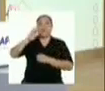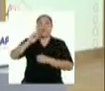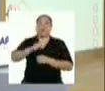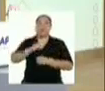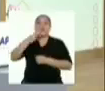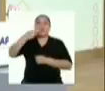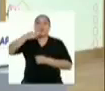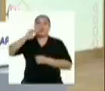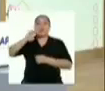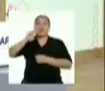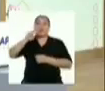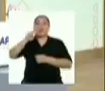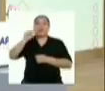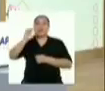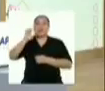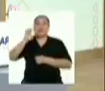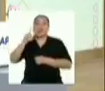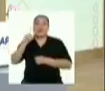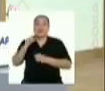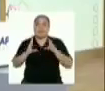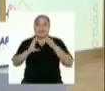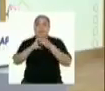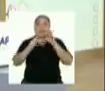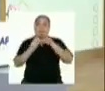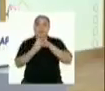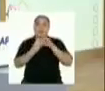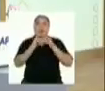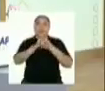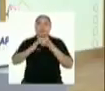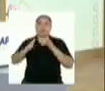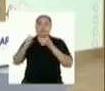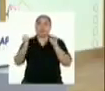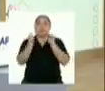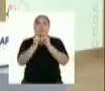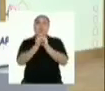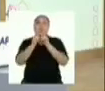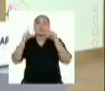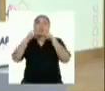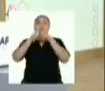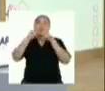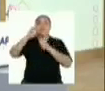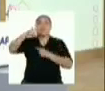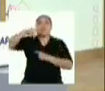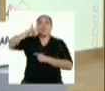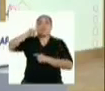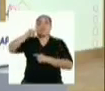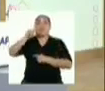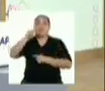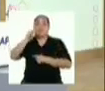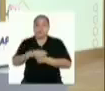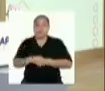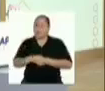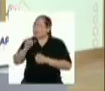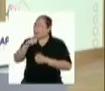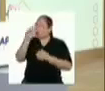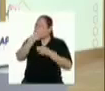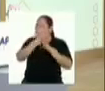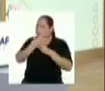un octahedro regular y que las pirámides triangulares son cuerpos geométricos formados por triángulos equiláteros. ¿Qué otras formas geométricas